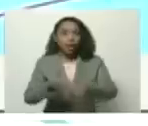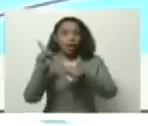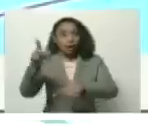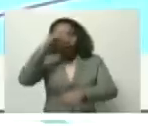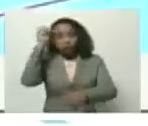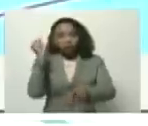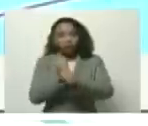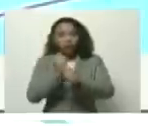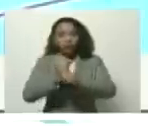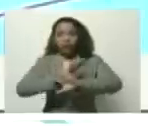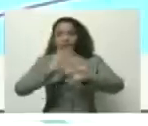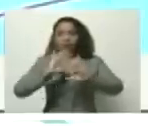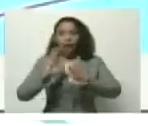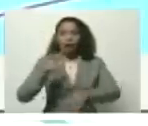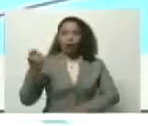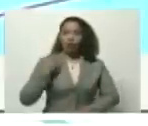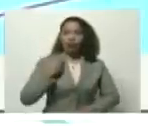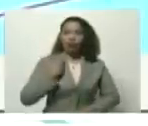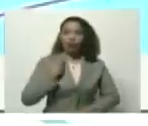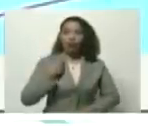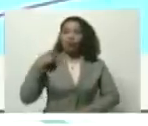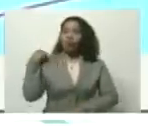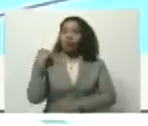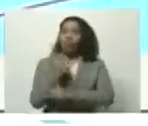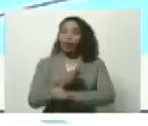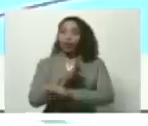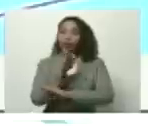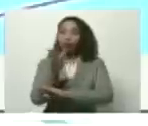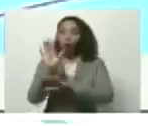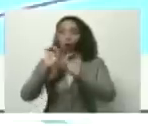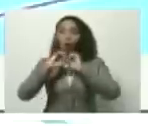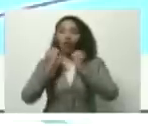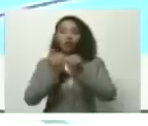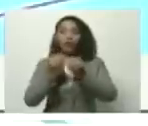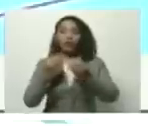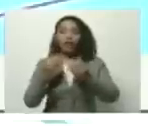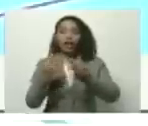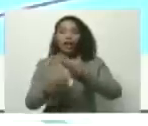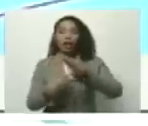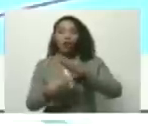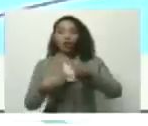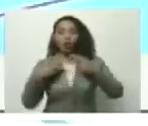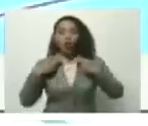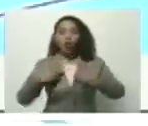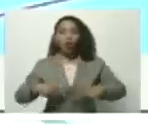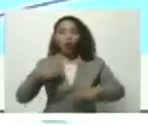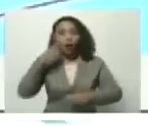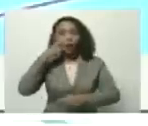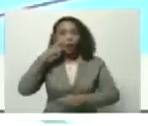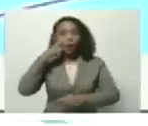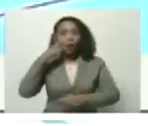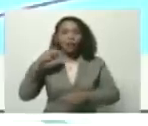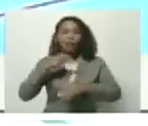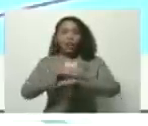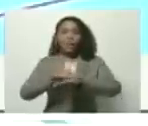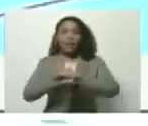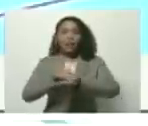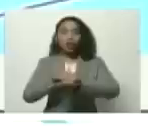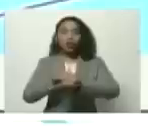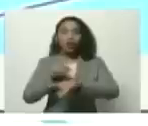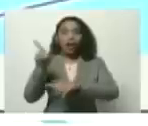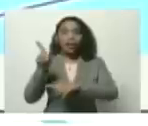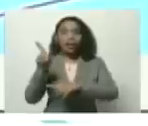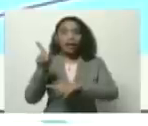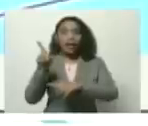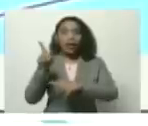ya jubilados deben ir a la Oficina de Recursos Humanos del Ministerio del cual se jubiló, del